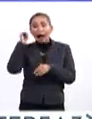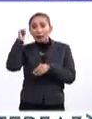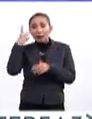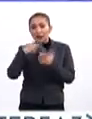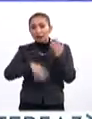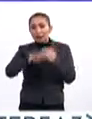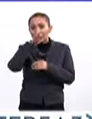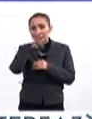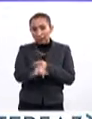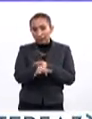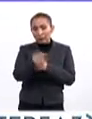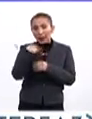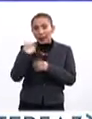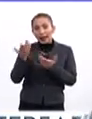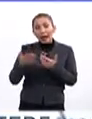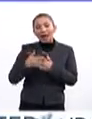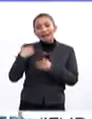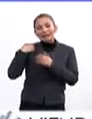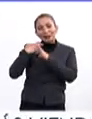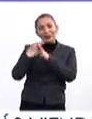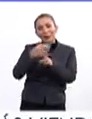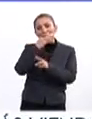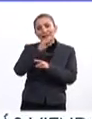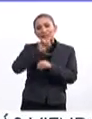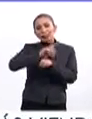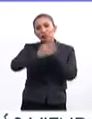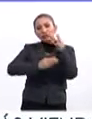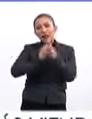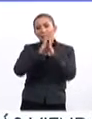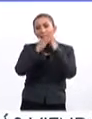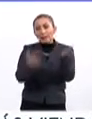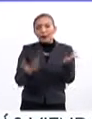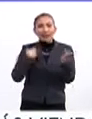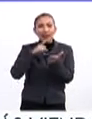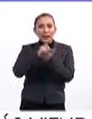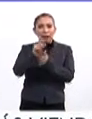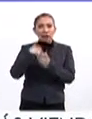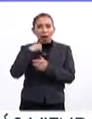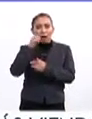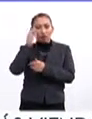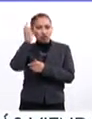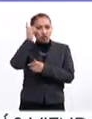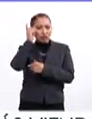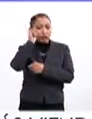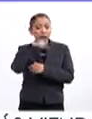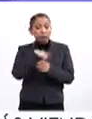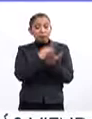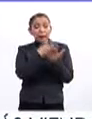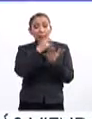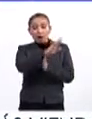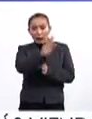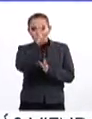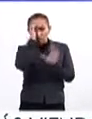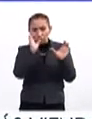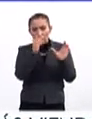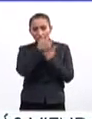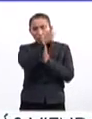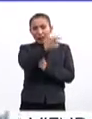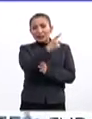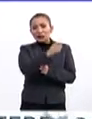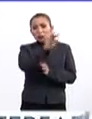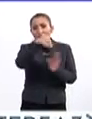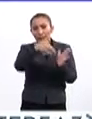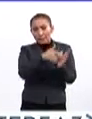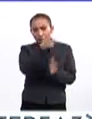abril de 2019 en el marco de la celebración del Día Mundial del Libro y del Derecho de Autor. Los premios incluyen un reconocimiento económico por